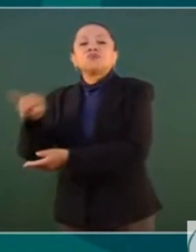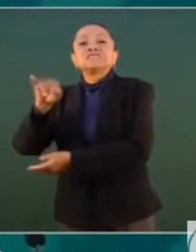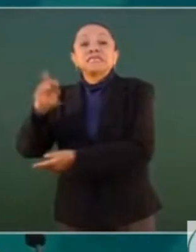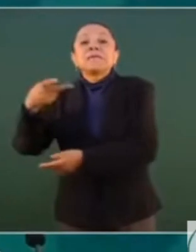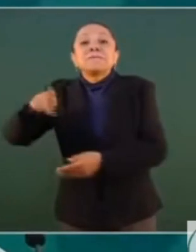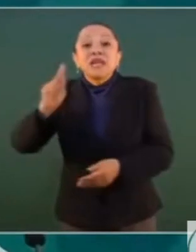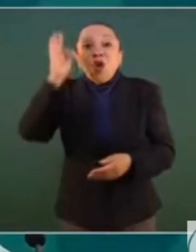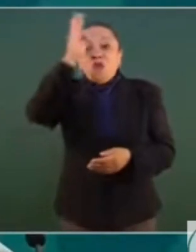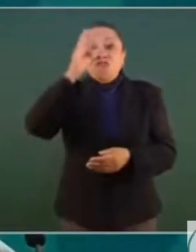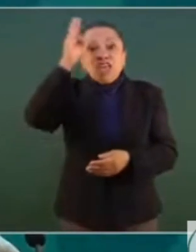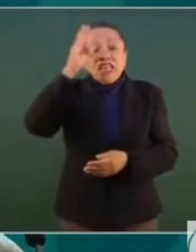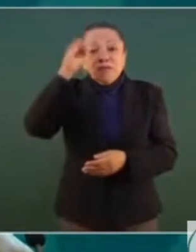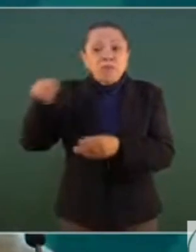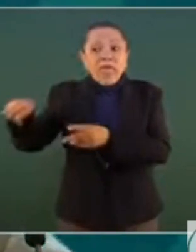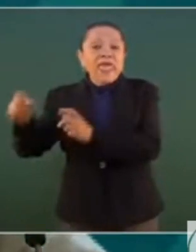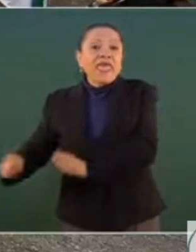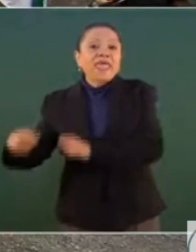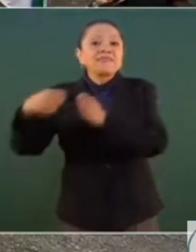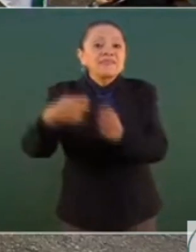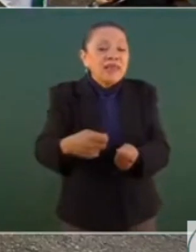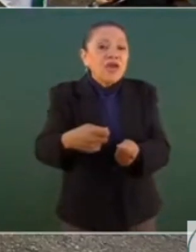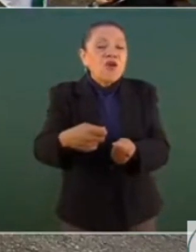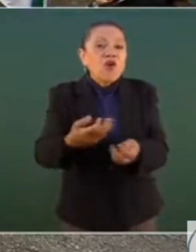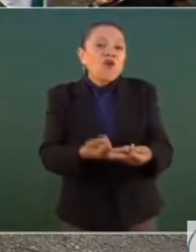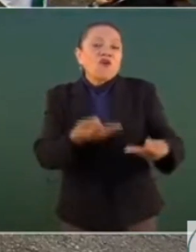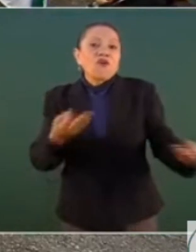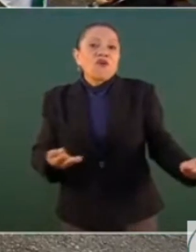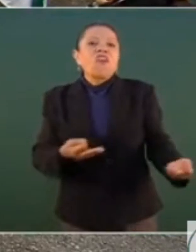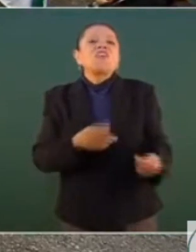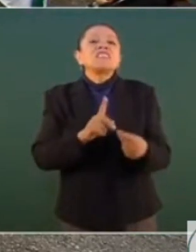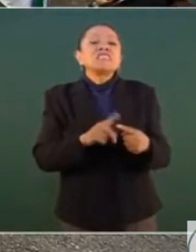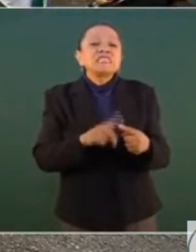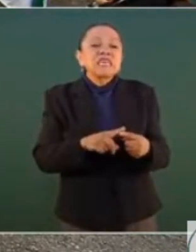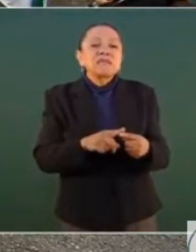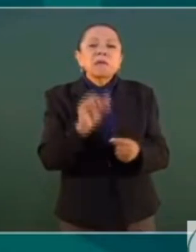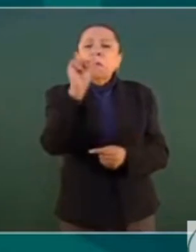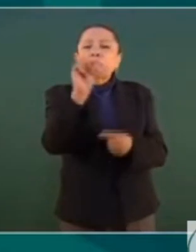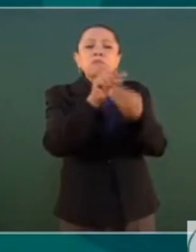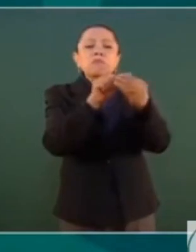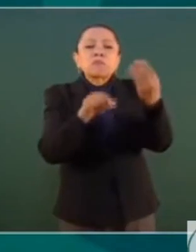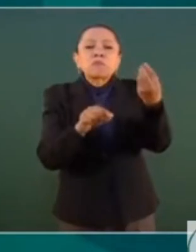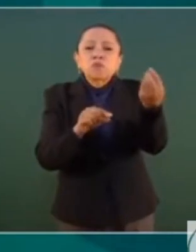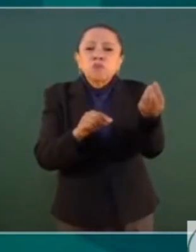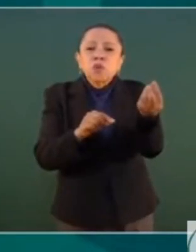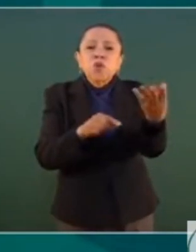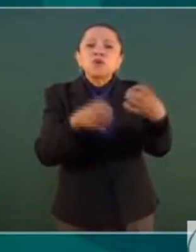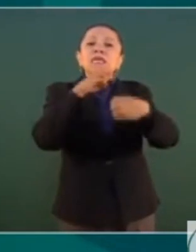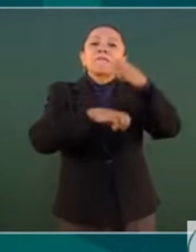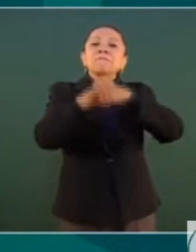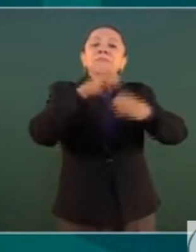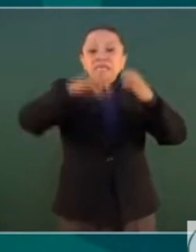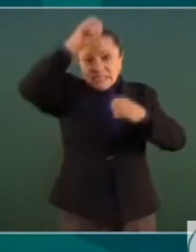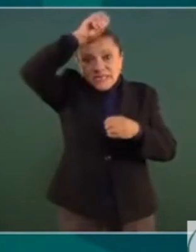entregó las concesiones a un puñado de empresas mineras.